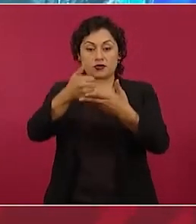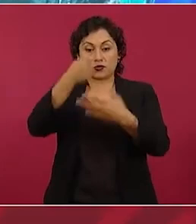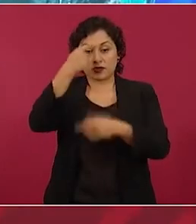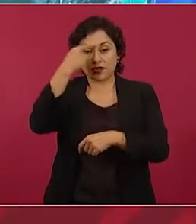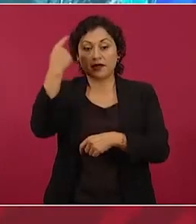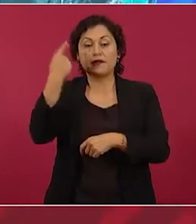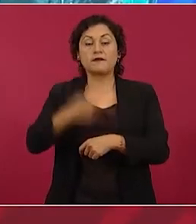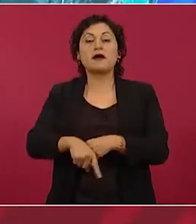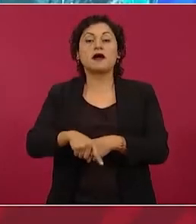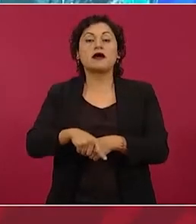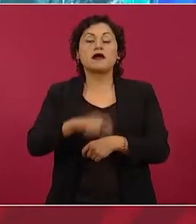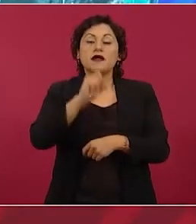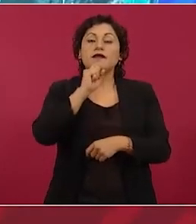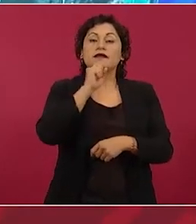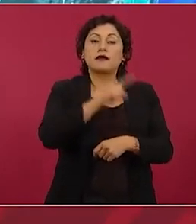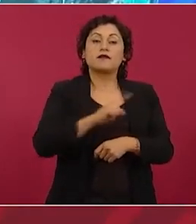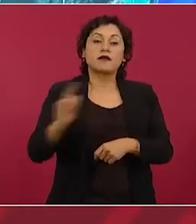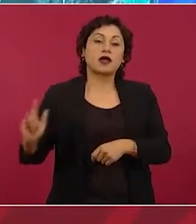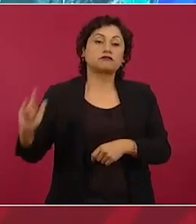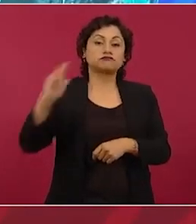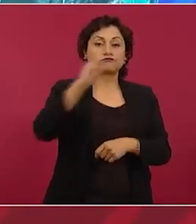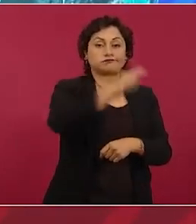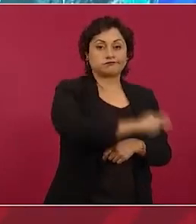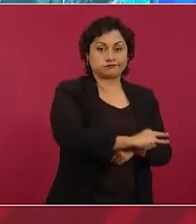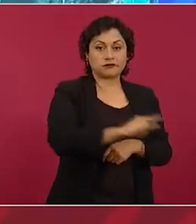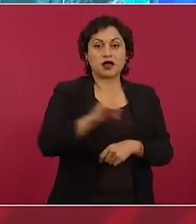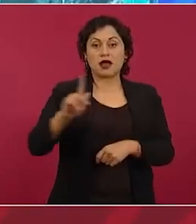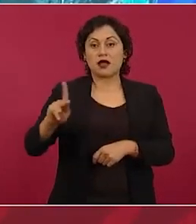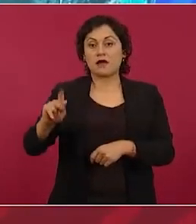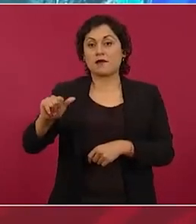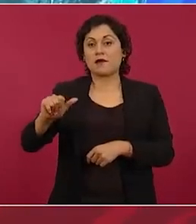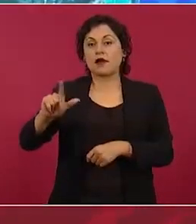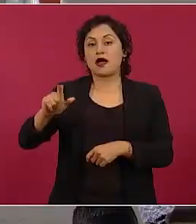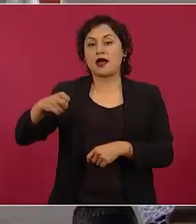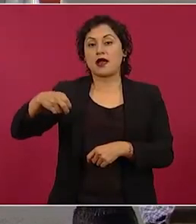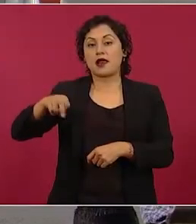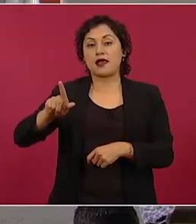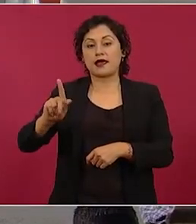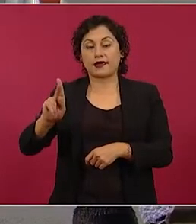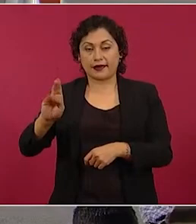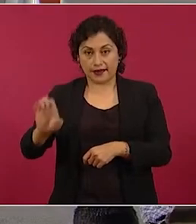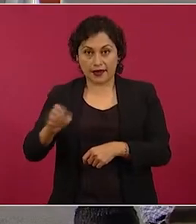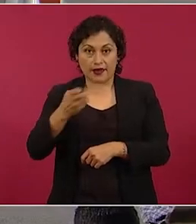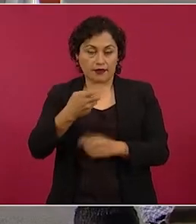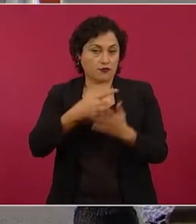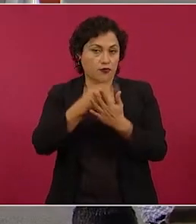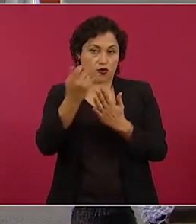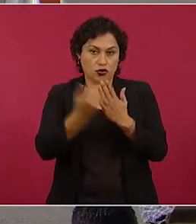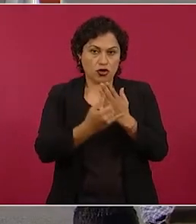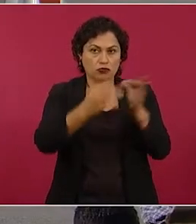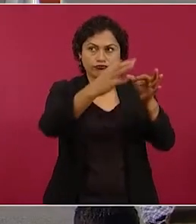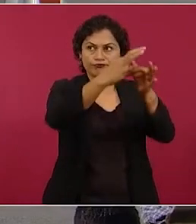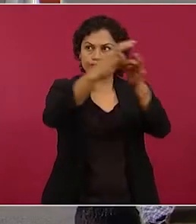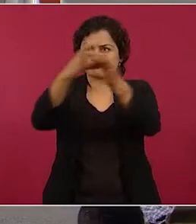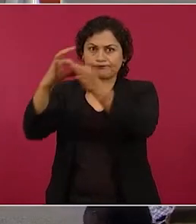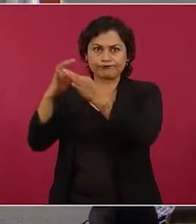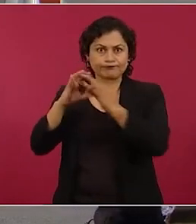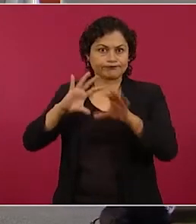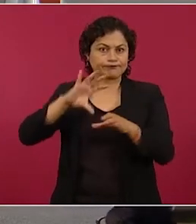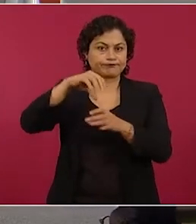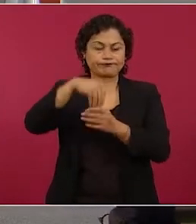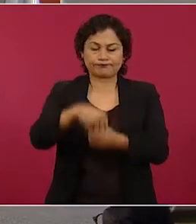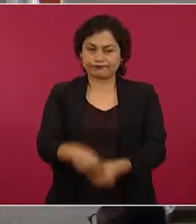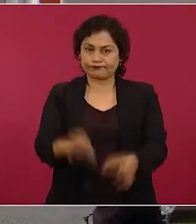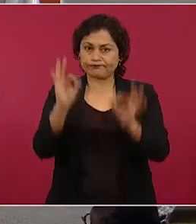de Palenque. O sea, es un proyecto integral. Aquí también por el lado del Golfo son